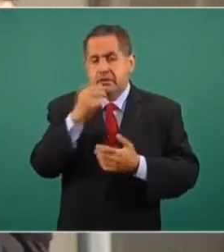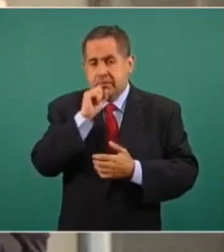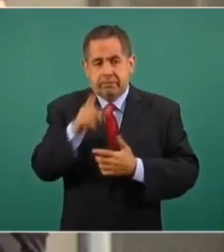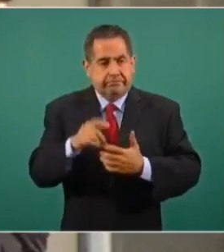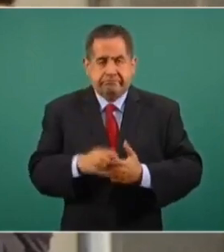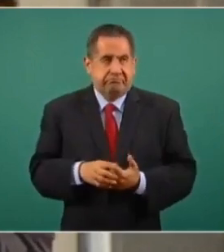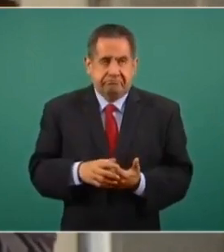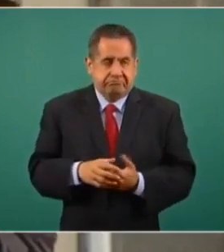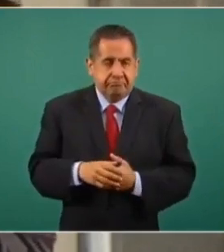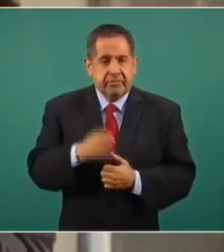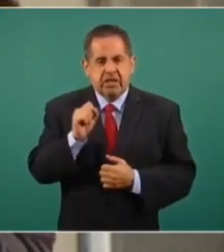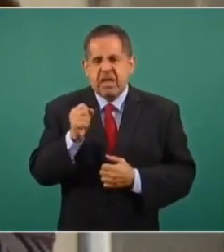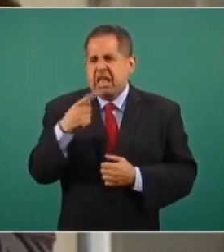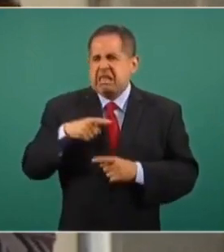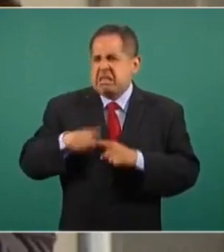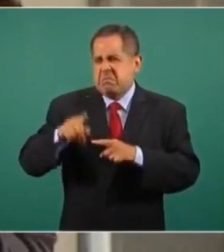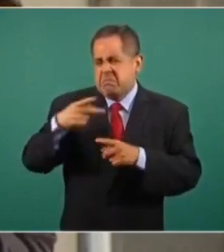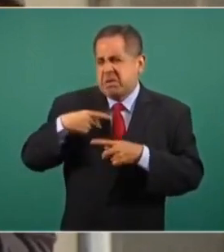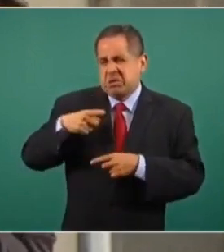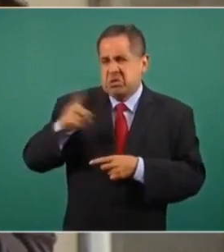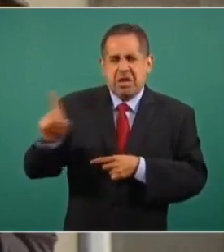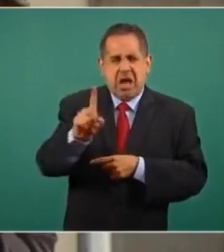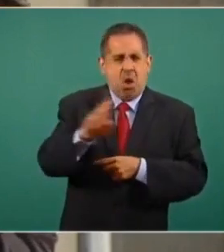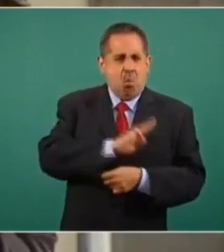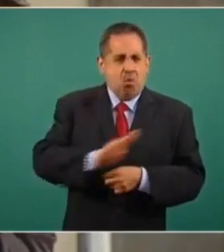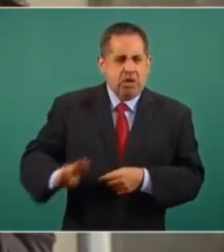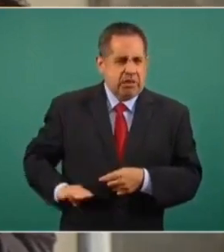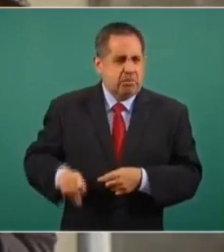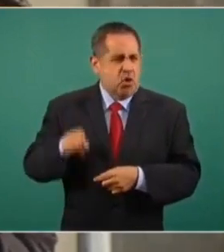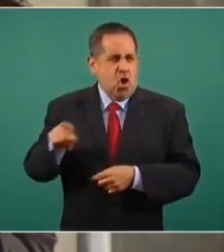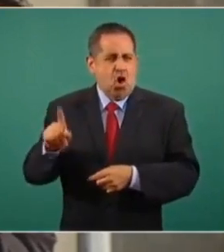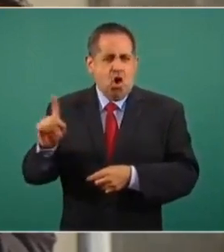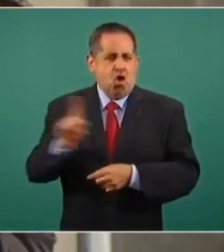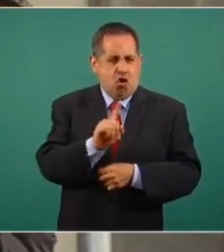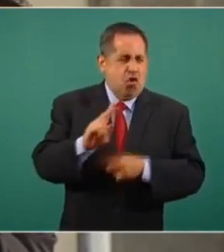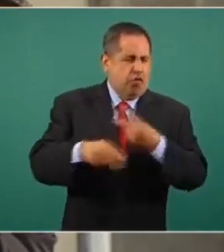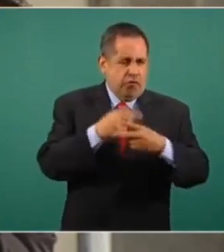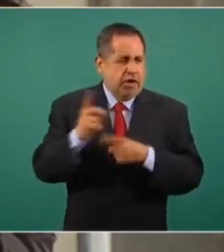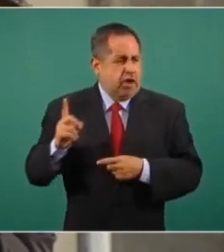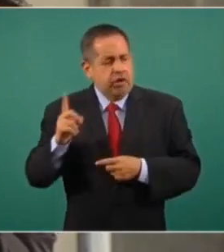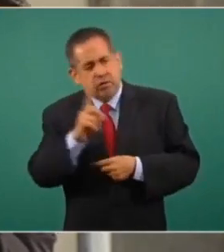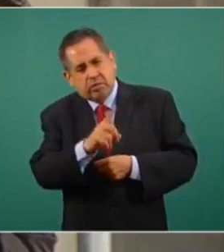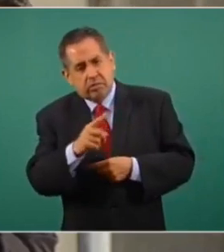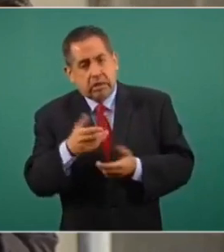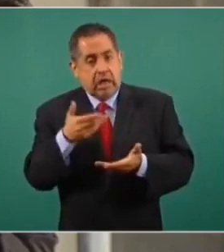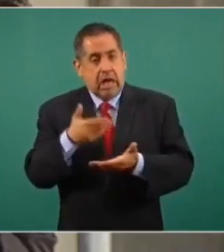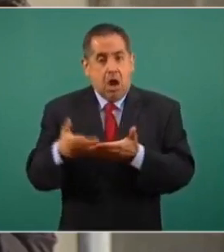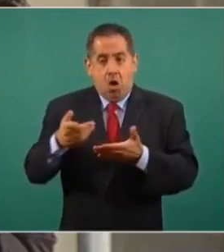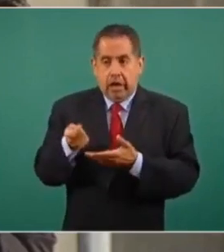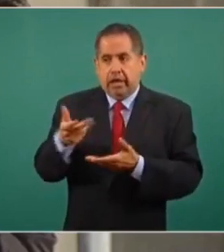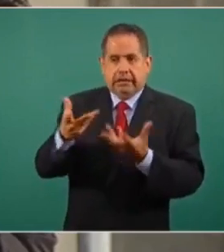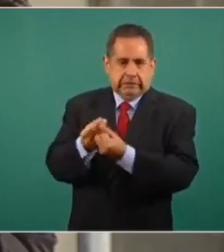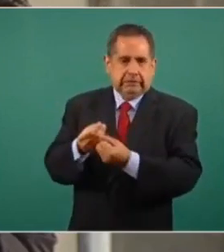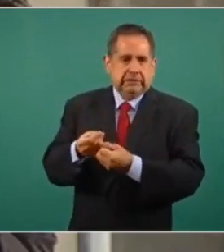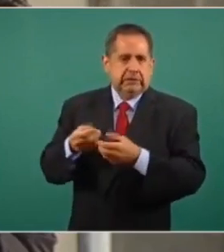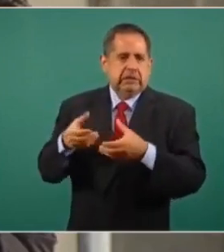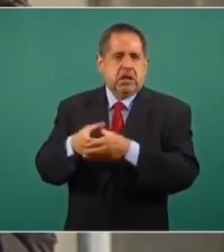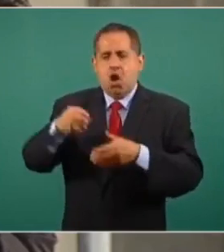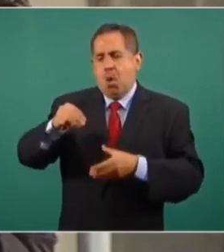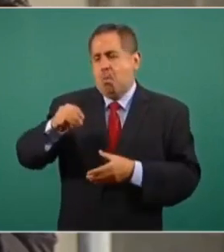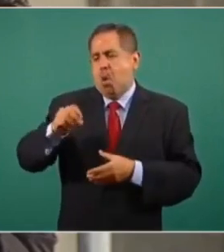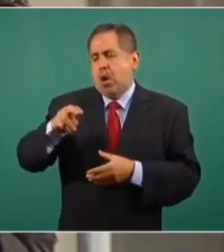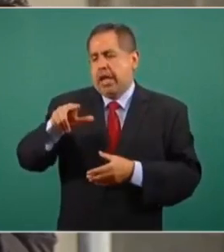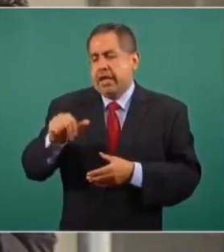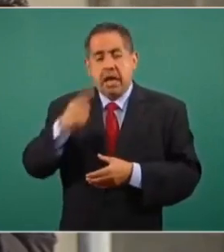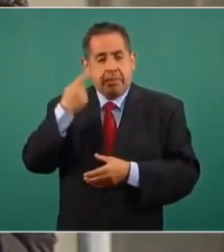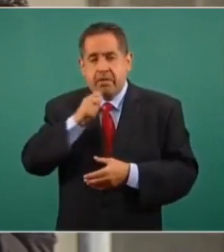y alguna persona del municipio de Oaxaca que en efecto ahora es morenista, pero que también se